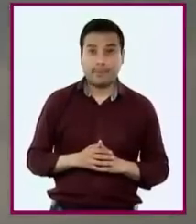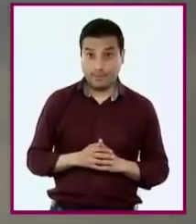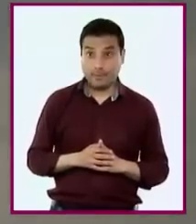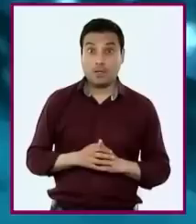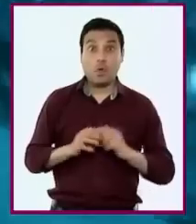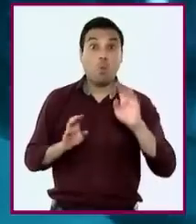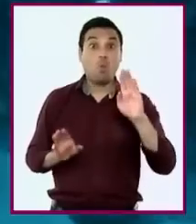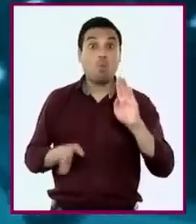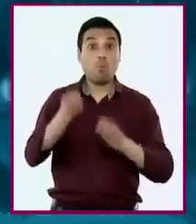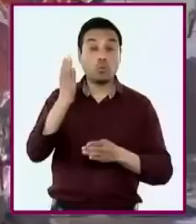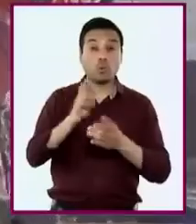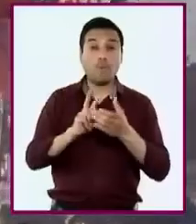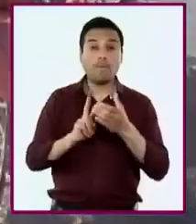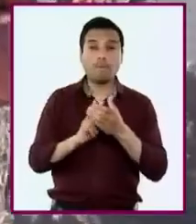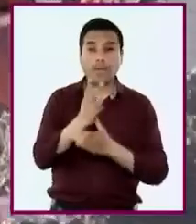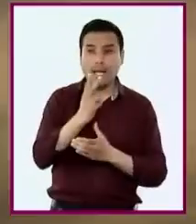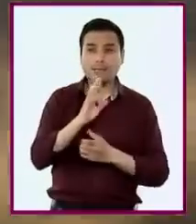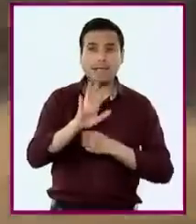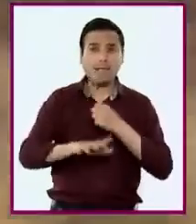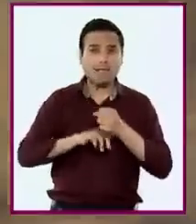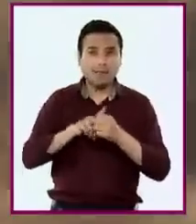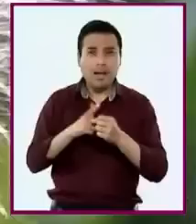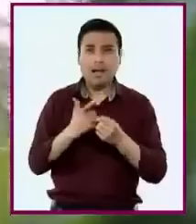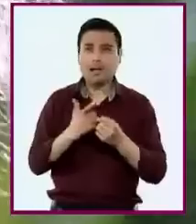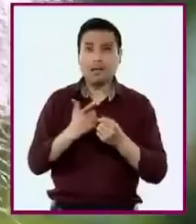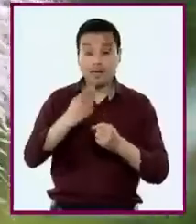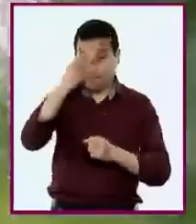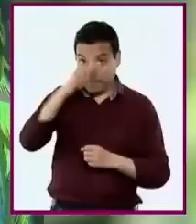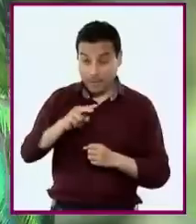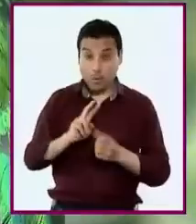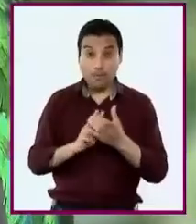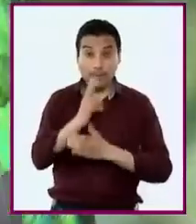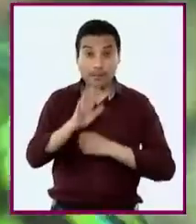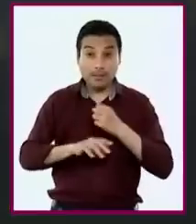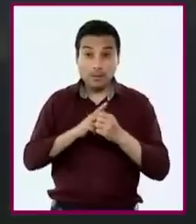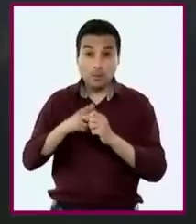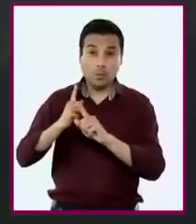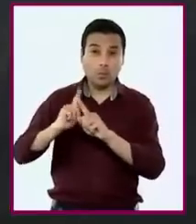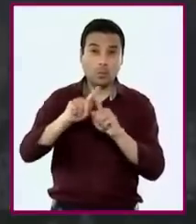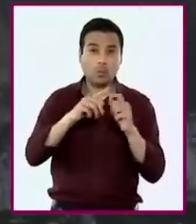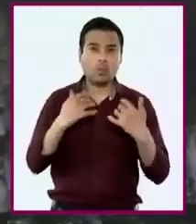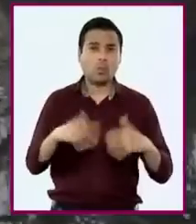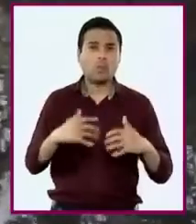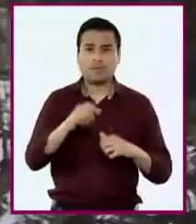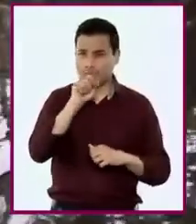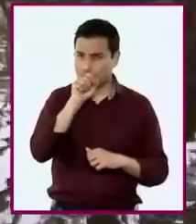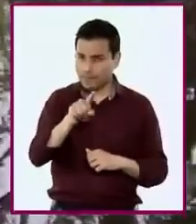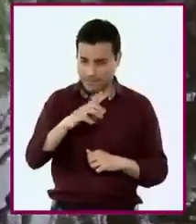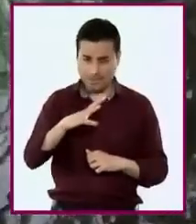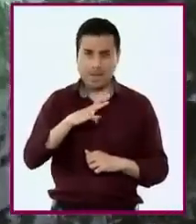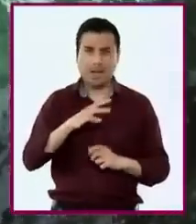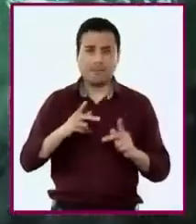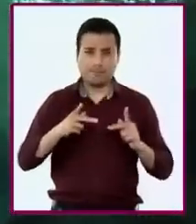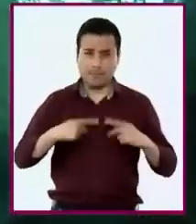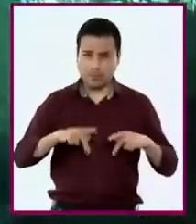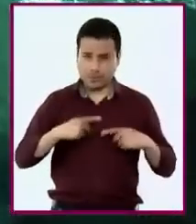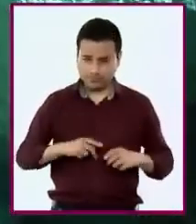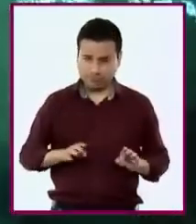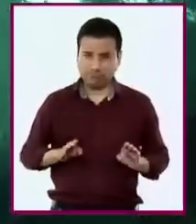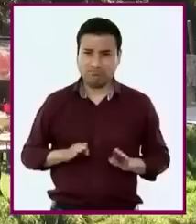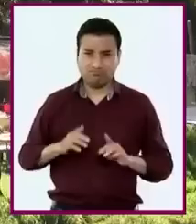y la megadiversidad de México se enlazan con la diversidad cultural, conformando parte del patrimonio biocultural.